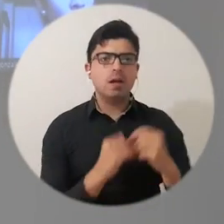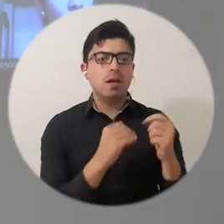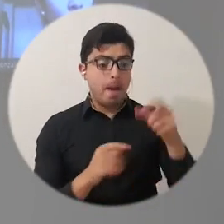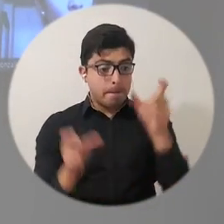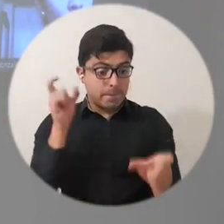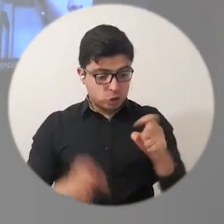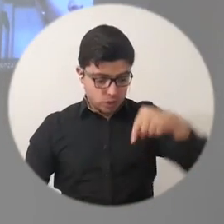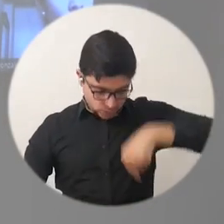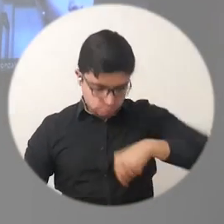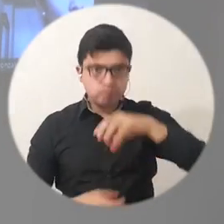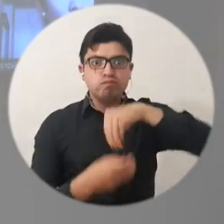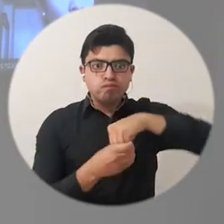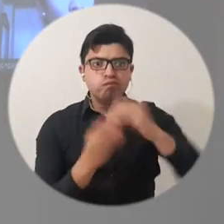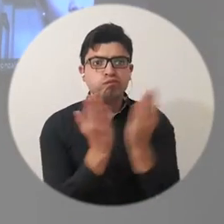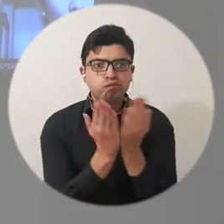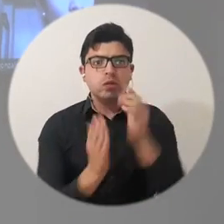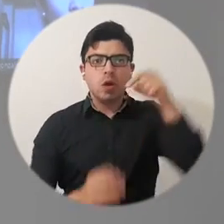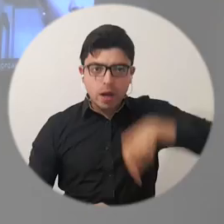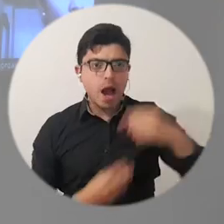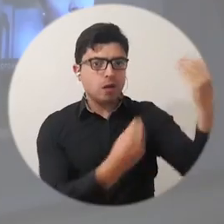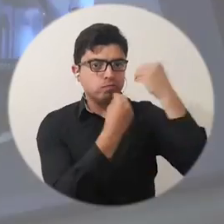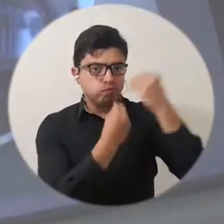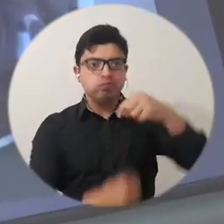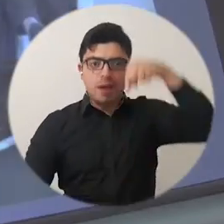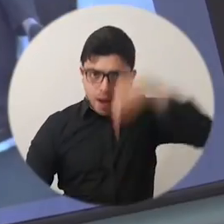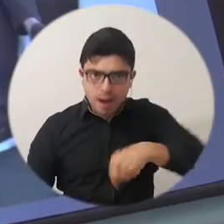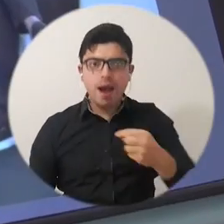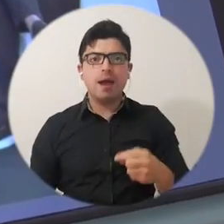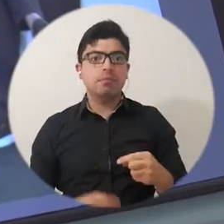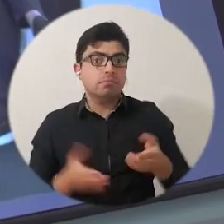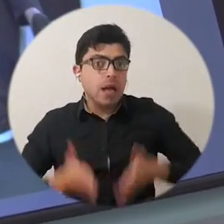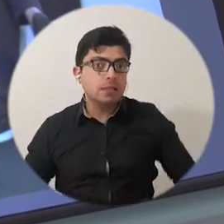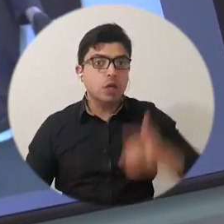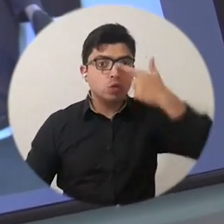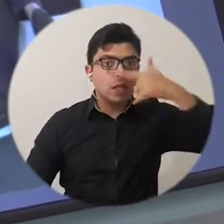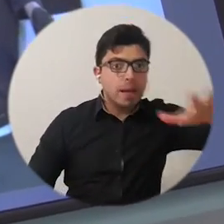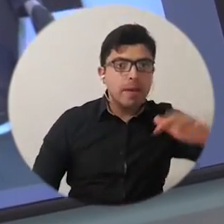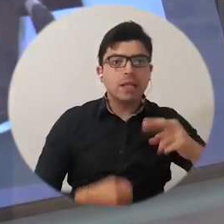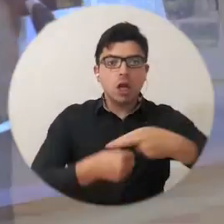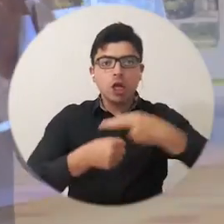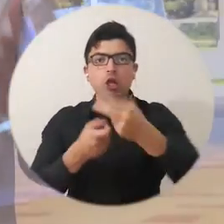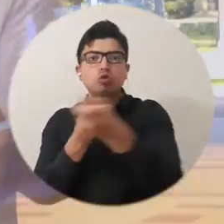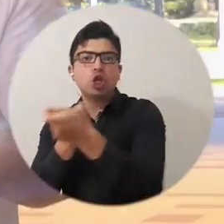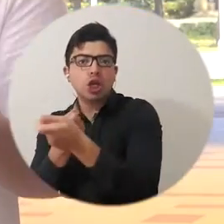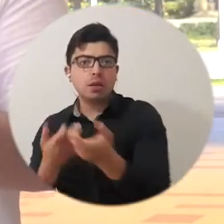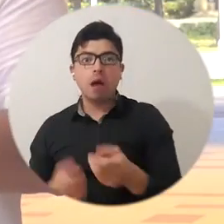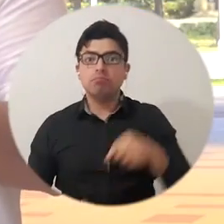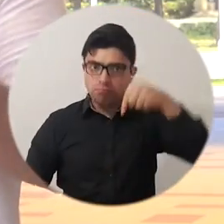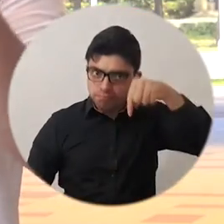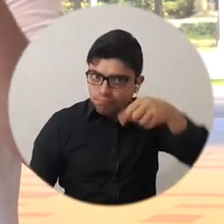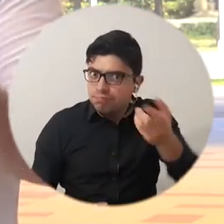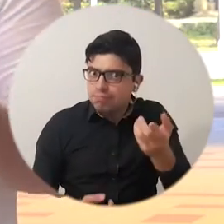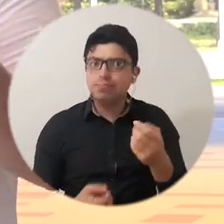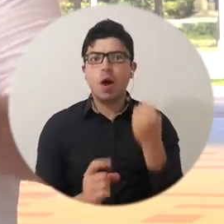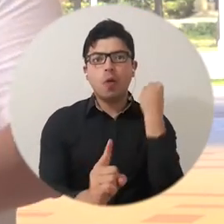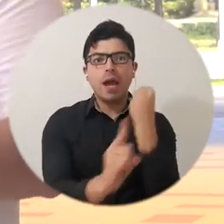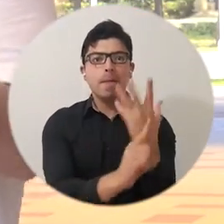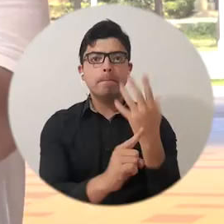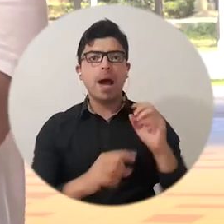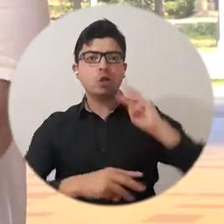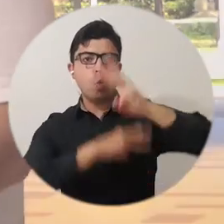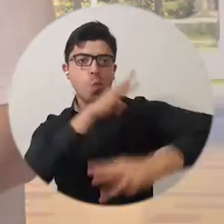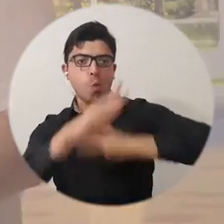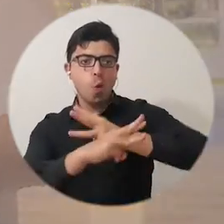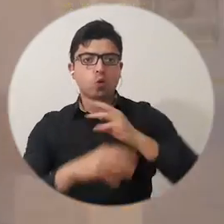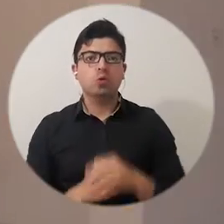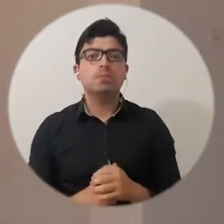Personas que estudiaron acá, que se forjaron acá, que son de Santa Marta o de regiones cercanas y ahora van a impactar